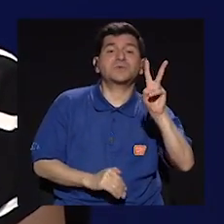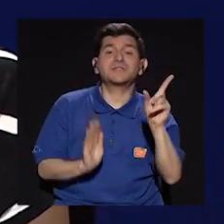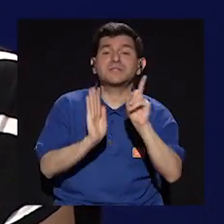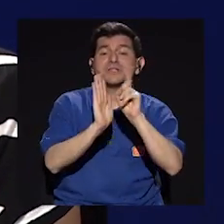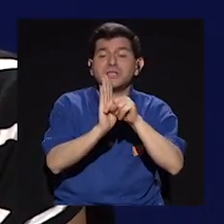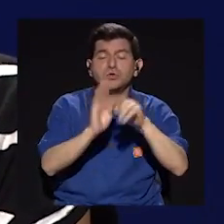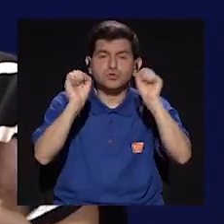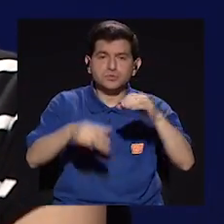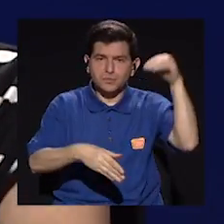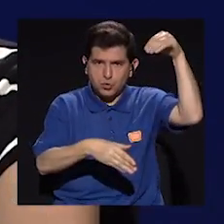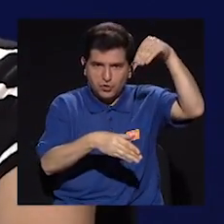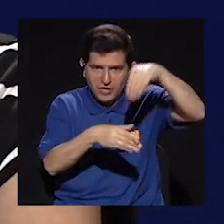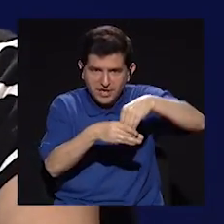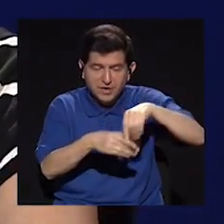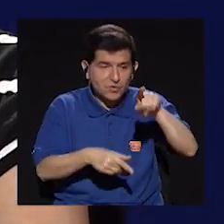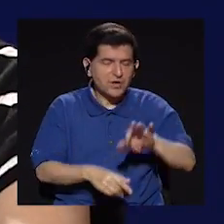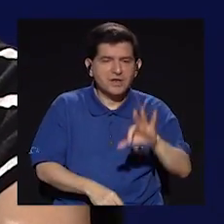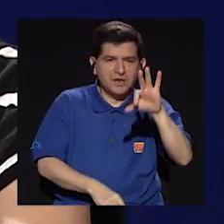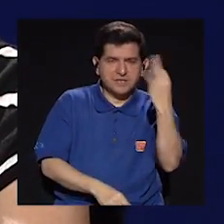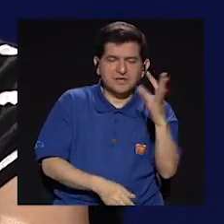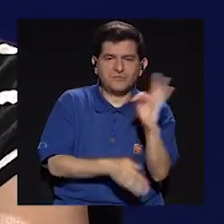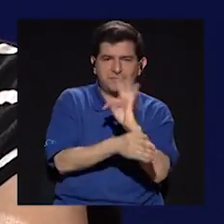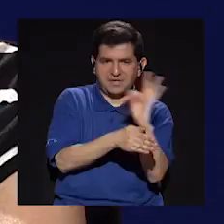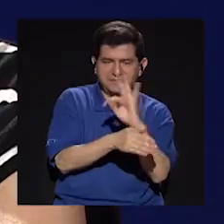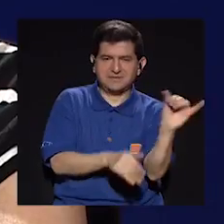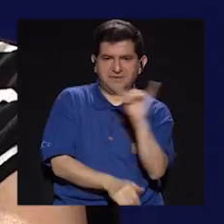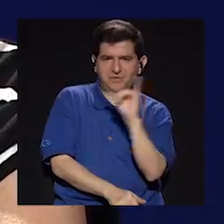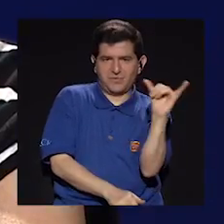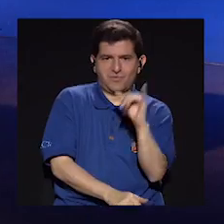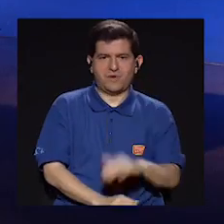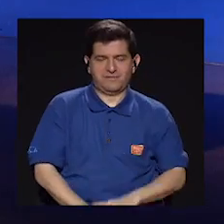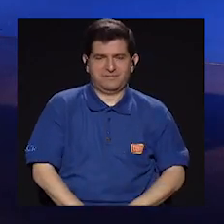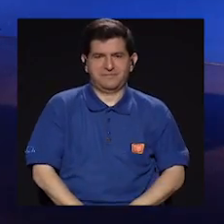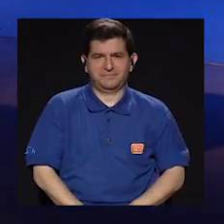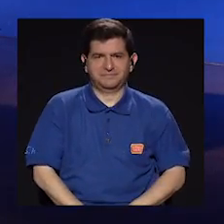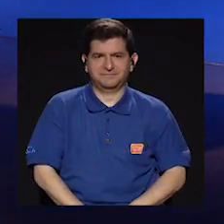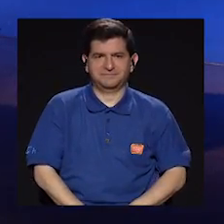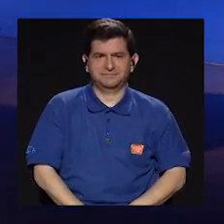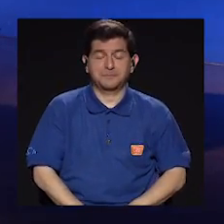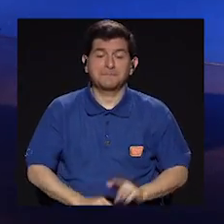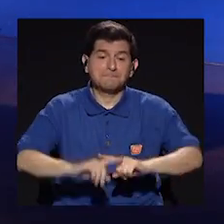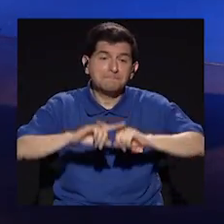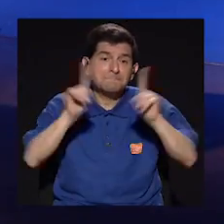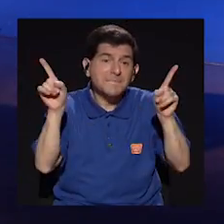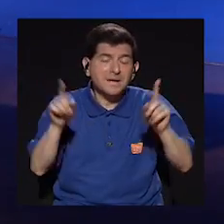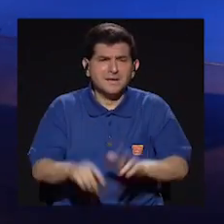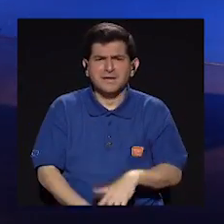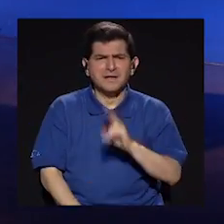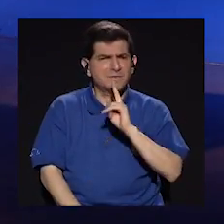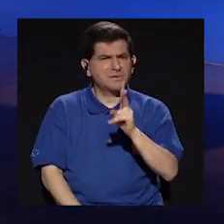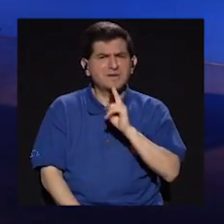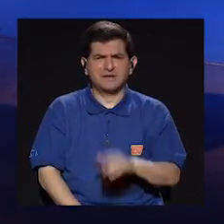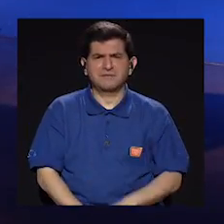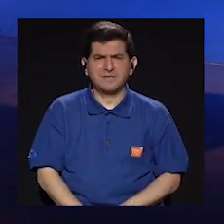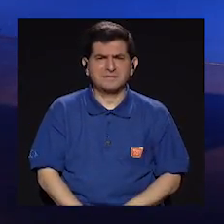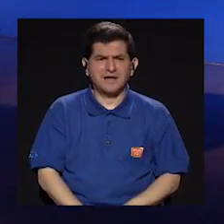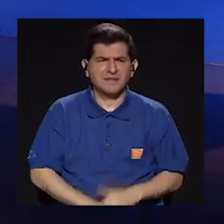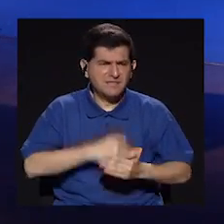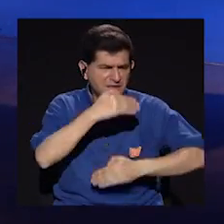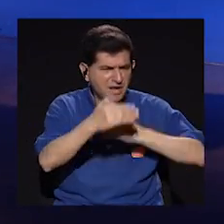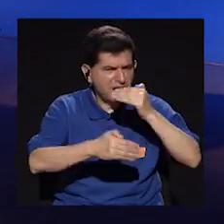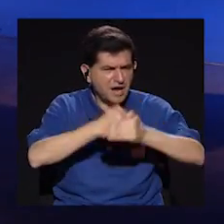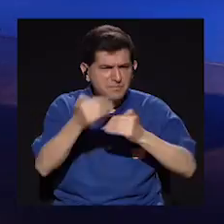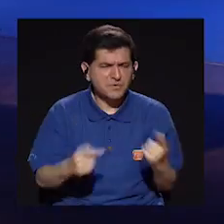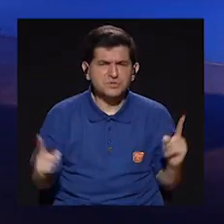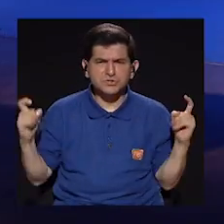para poder incluir estos formatos televisivos también dentro de... Pero realmente a nivel como de